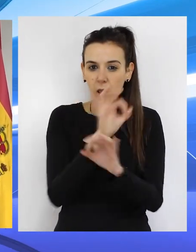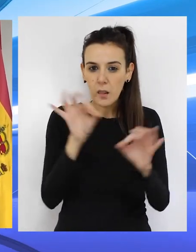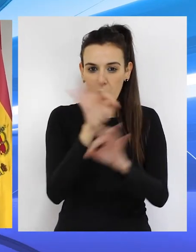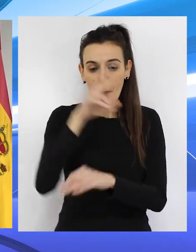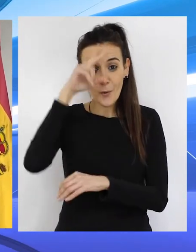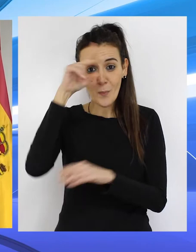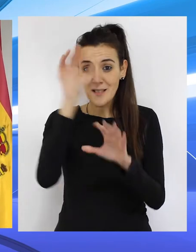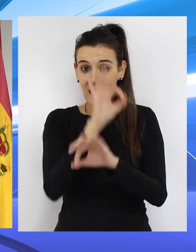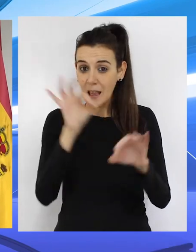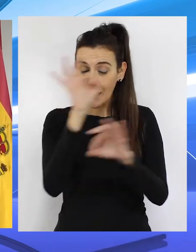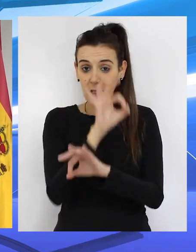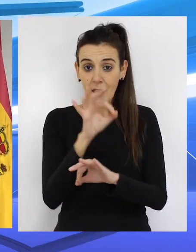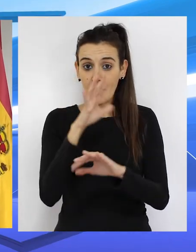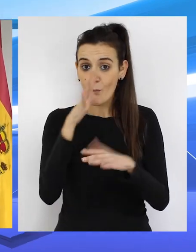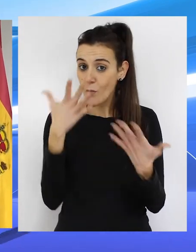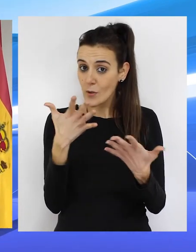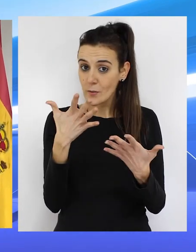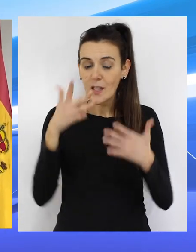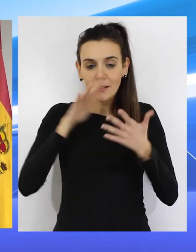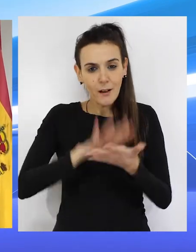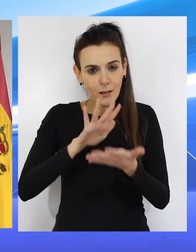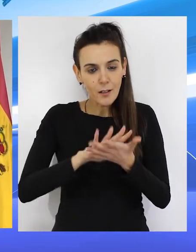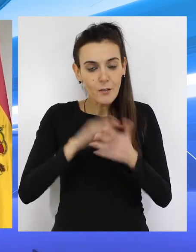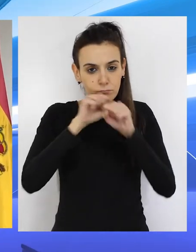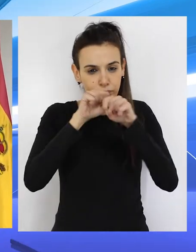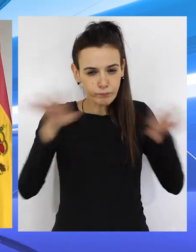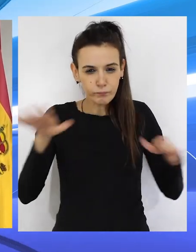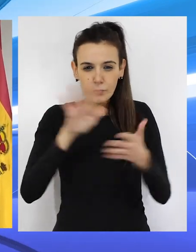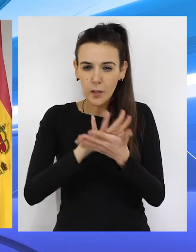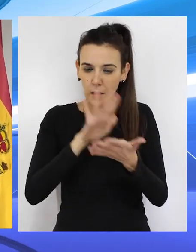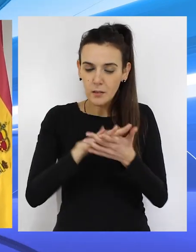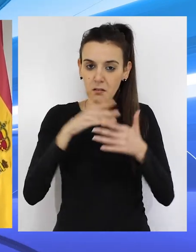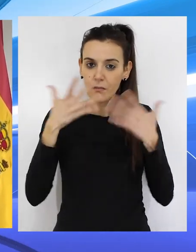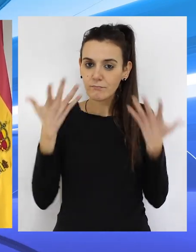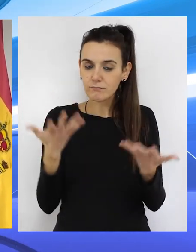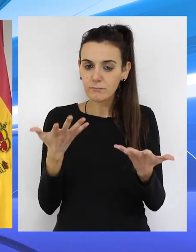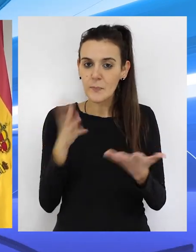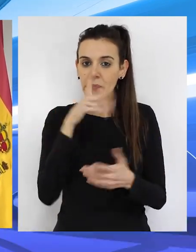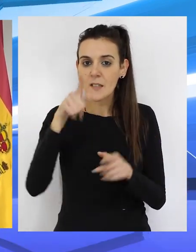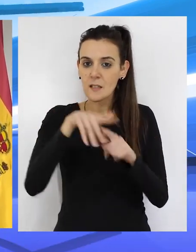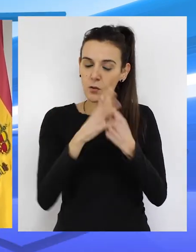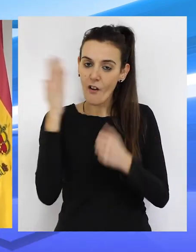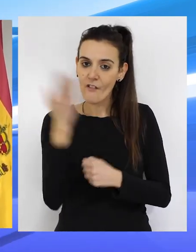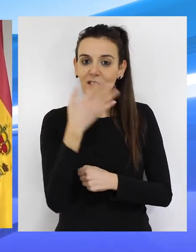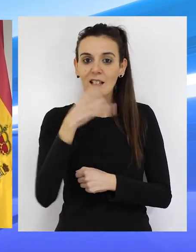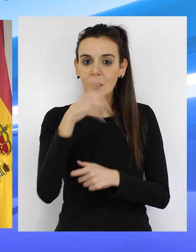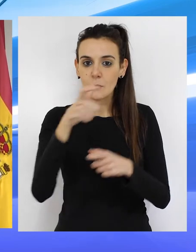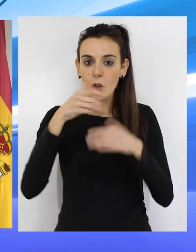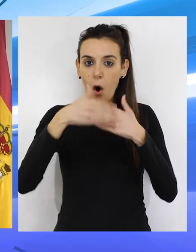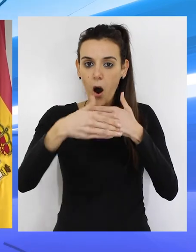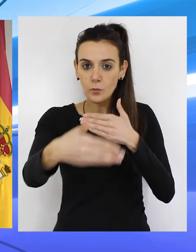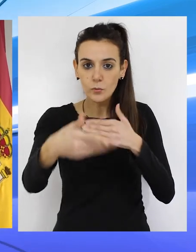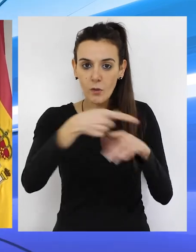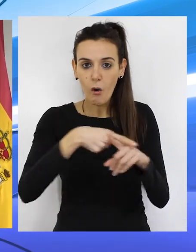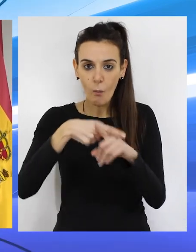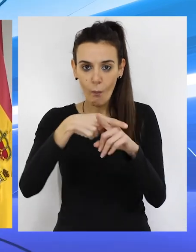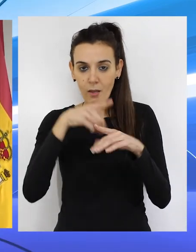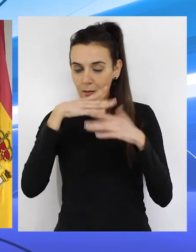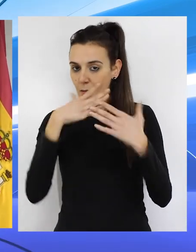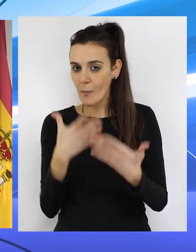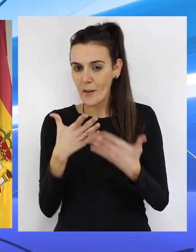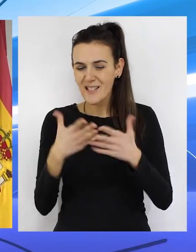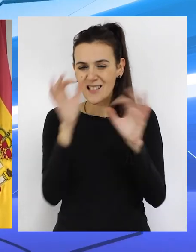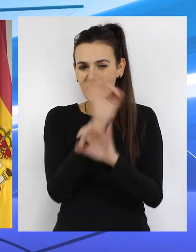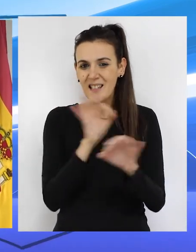tienen por qué preocuparse. Hay que transmitir esa tranquilidad. Ya digo, afecta sobre todo a nuestros archivos compartidos, pero